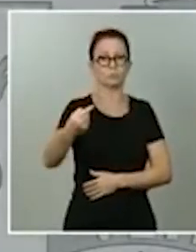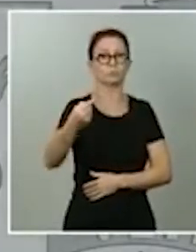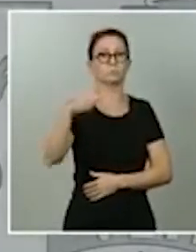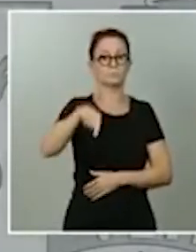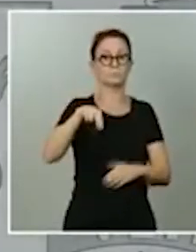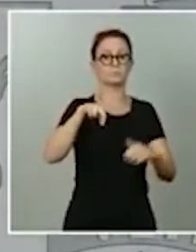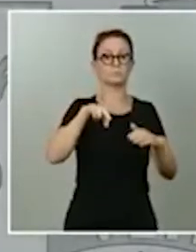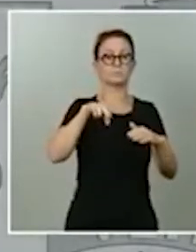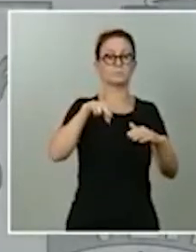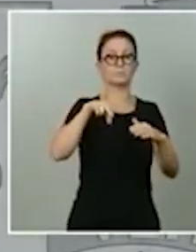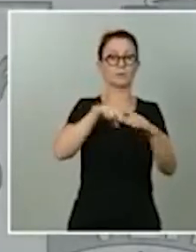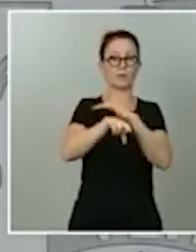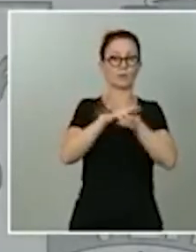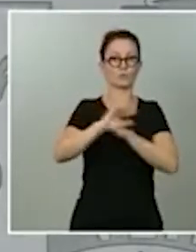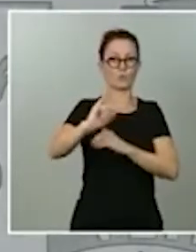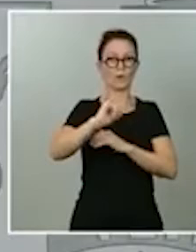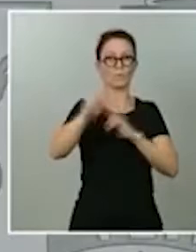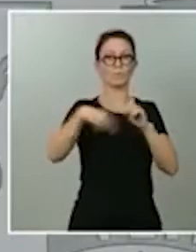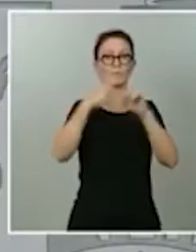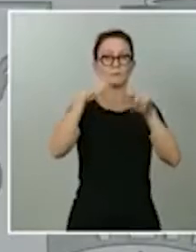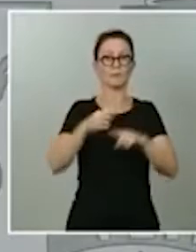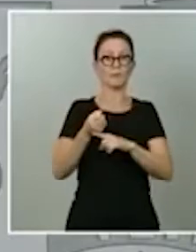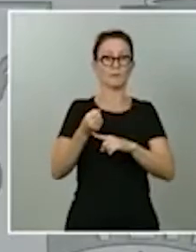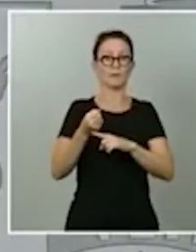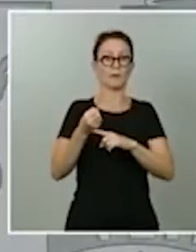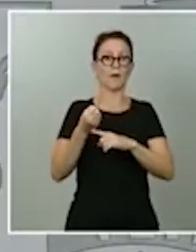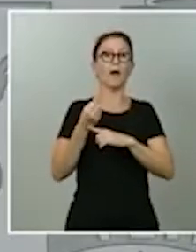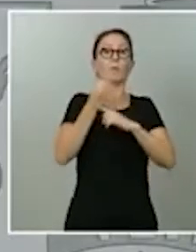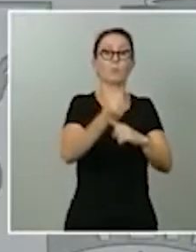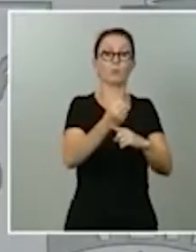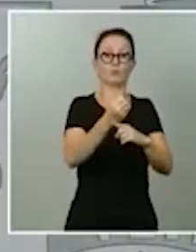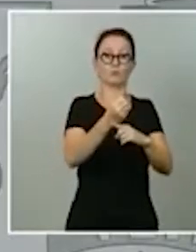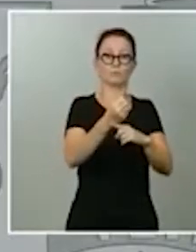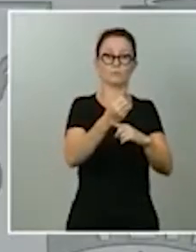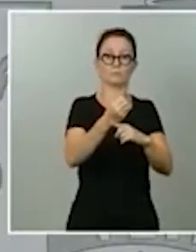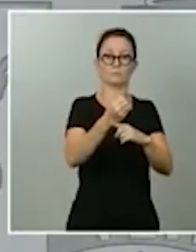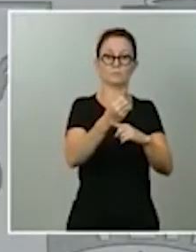el respaldo parlamentario para que pueda salir adelante en el Congreso de los Diputados.